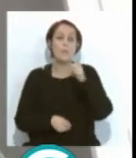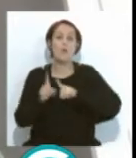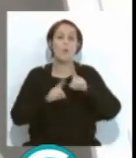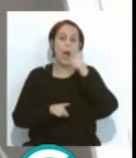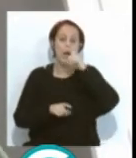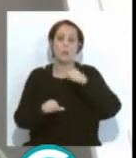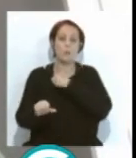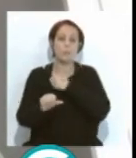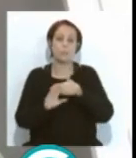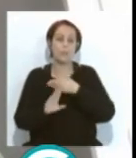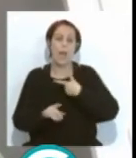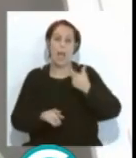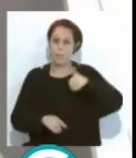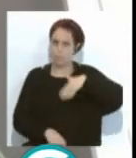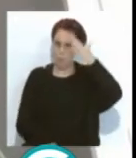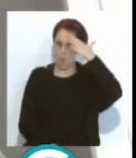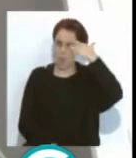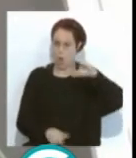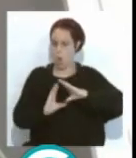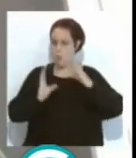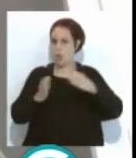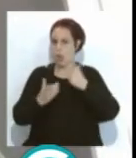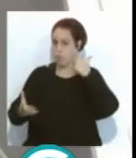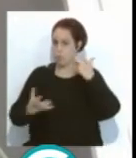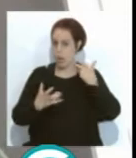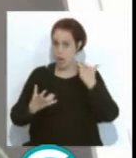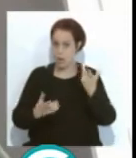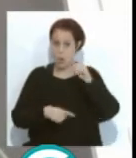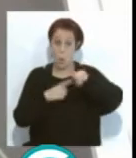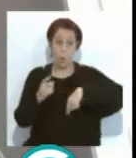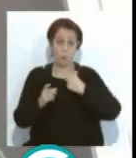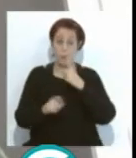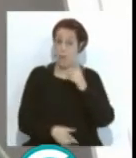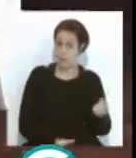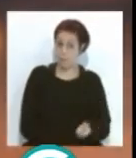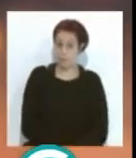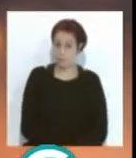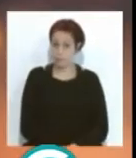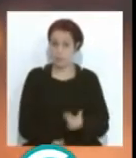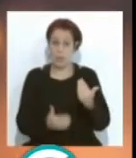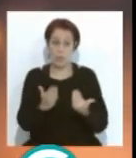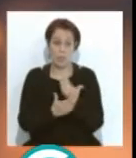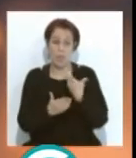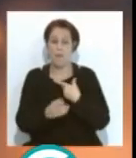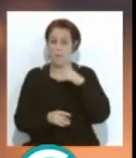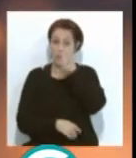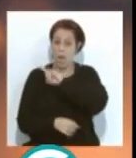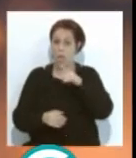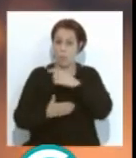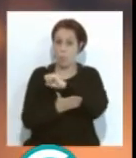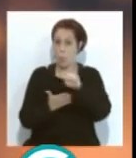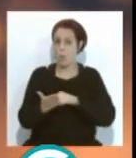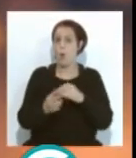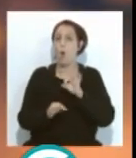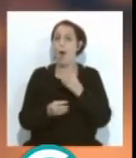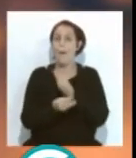al cabeza de serie o al pasión que conoce y después se va, y estamos viendo días con eso, con el falla vacío, o con un